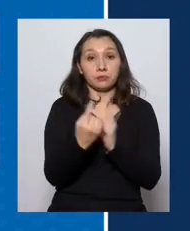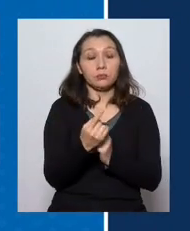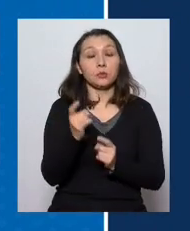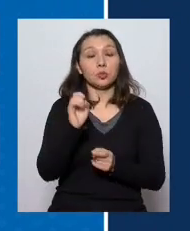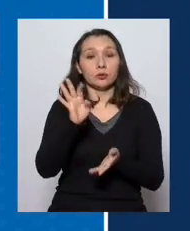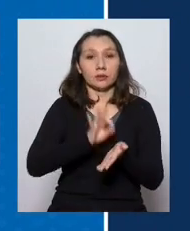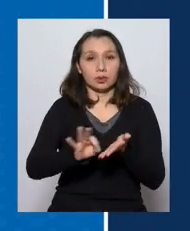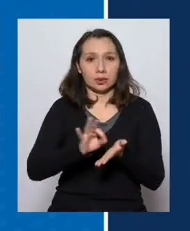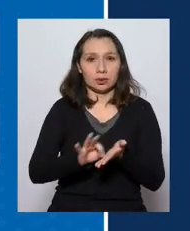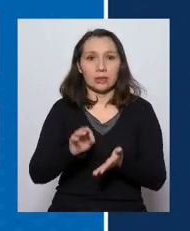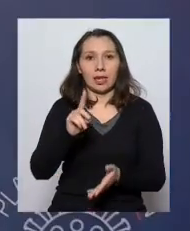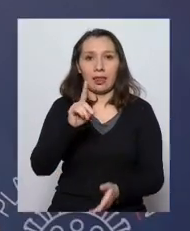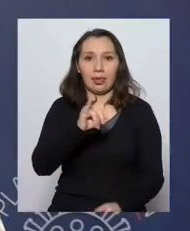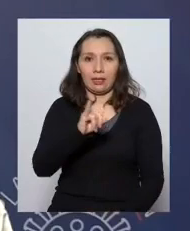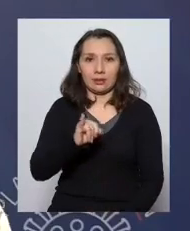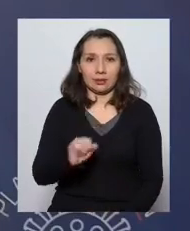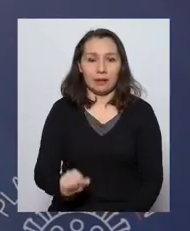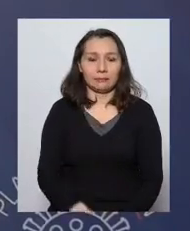Paula Daza